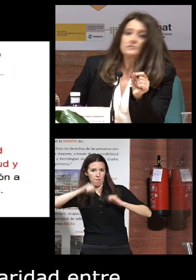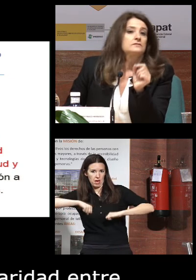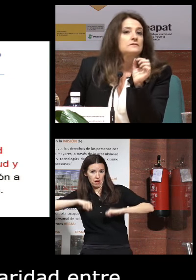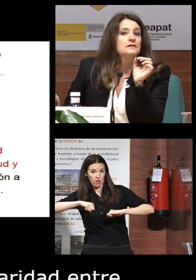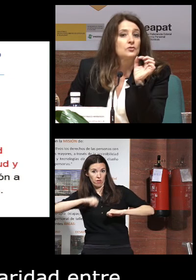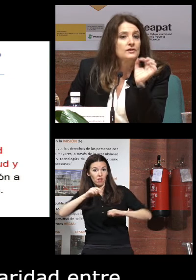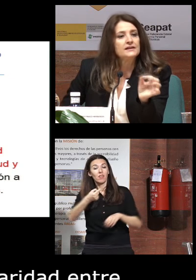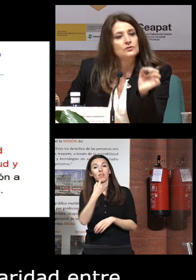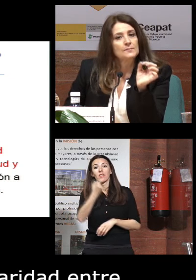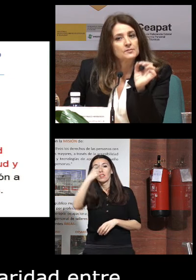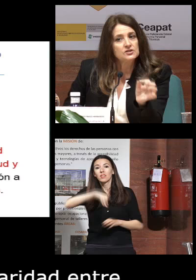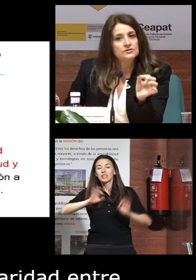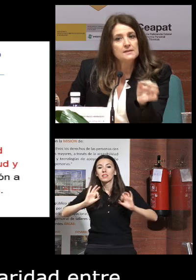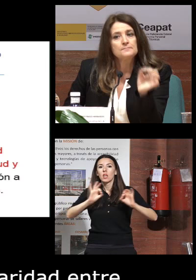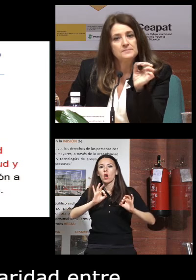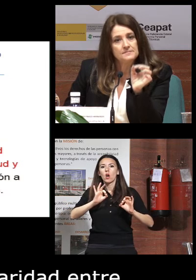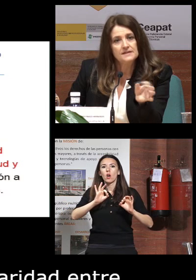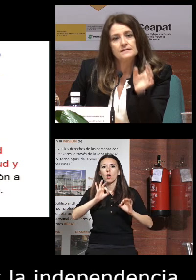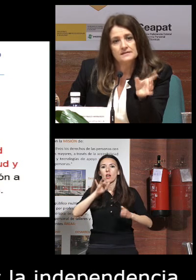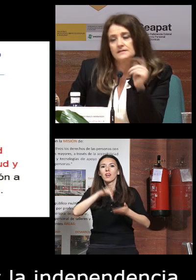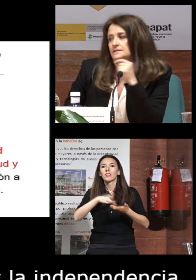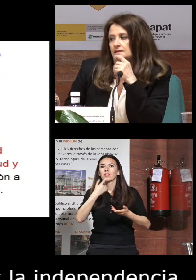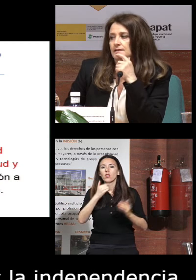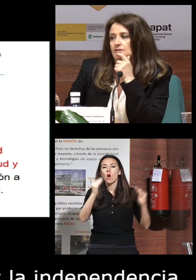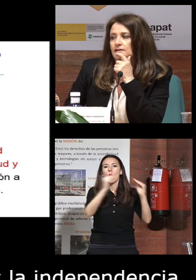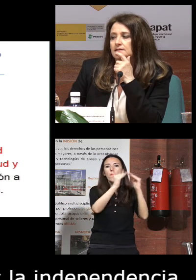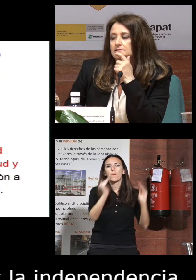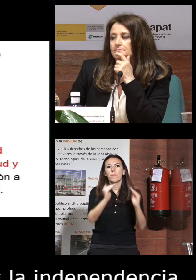mención en concreto a la provisión de viviendas